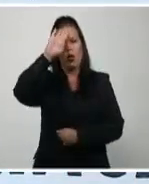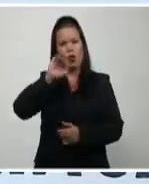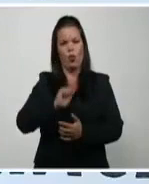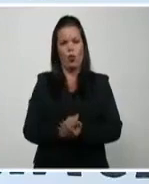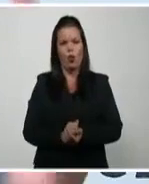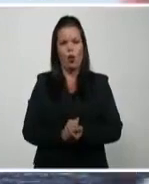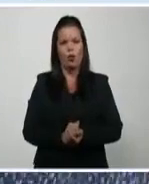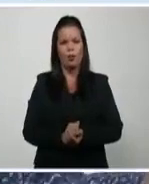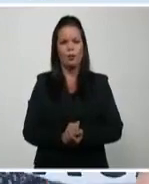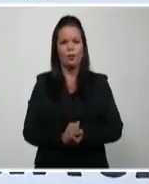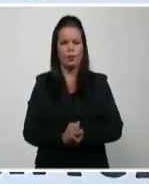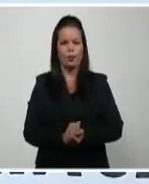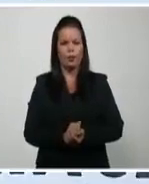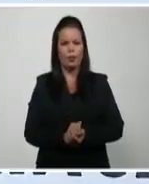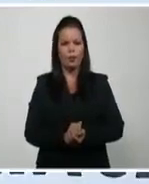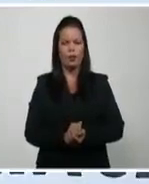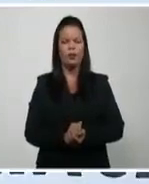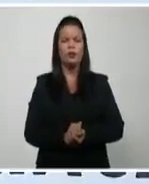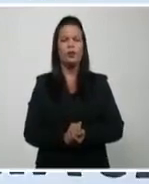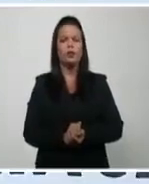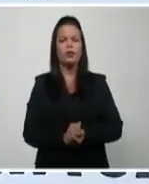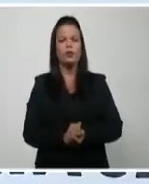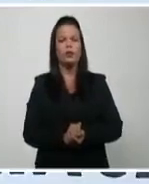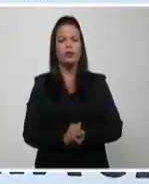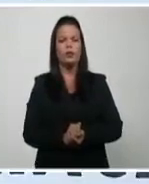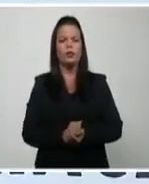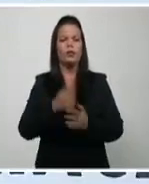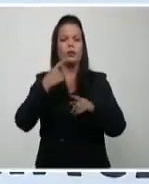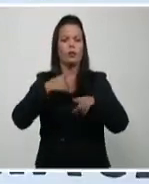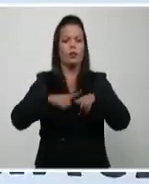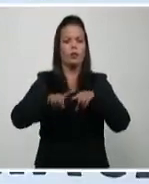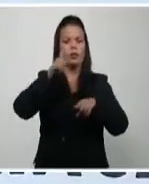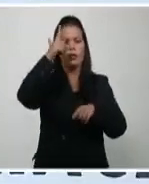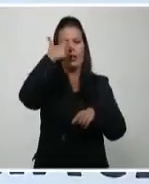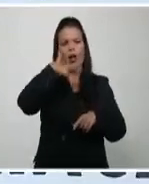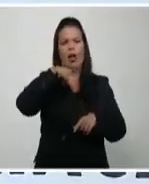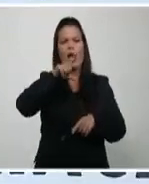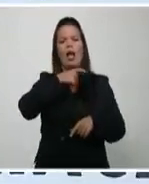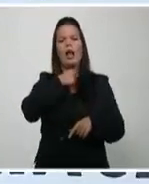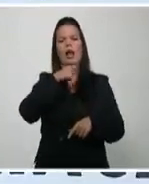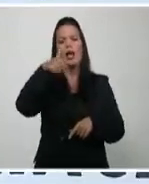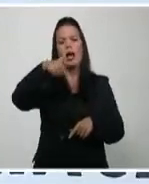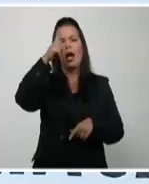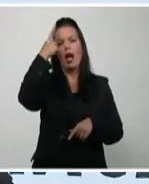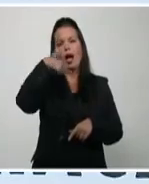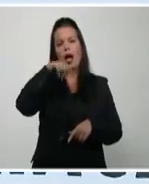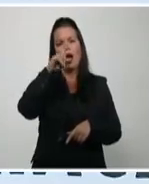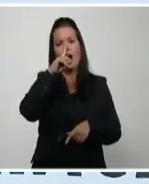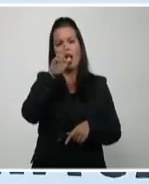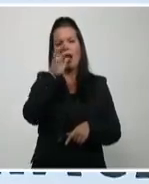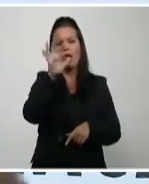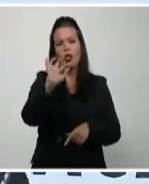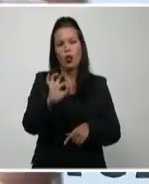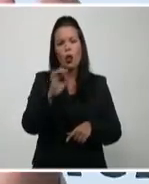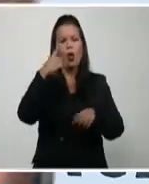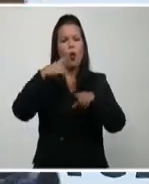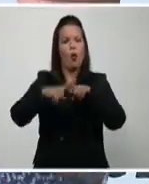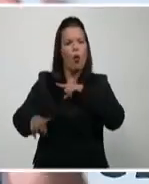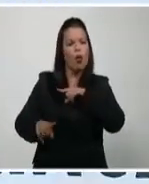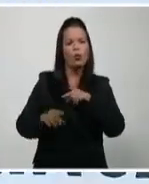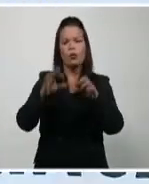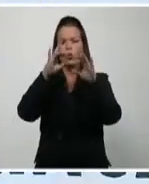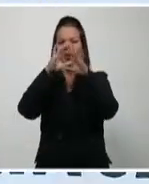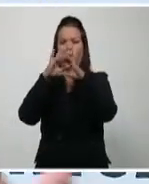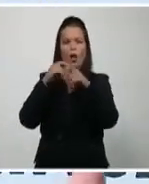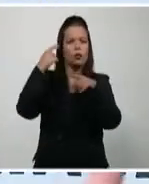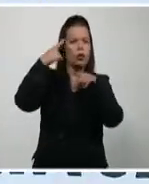muy activos, como el maestro Alejandro Factón, José Borges en la flauta y Tommy Lowry en la trompeta que también va